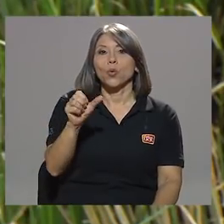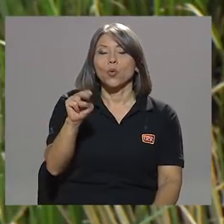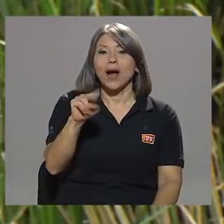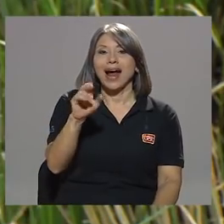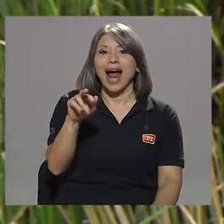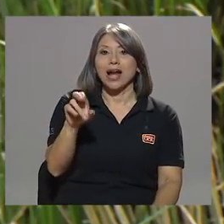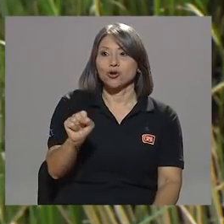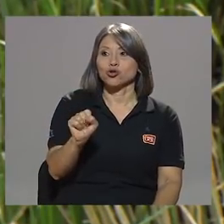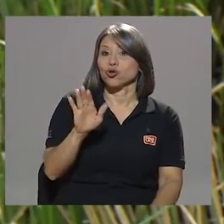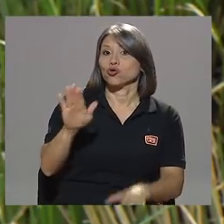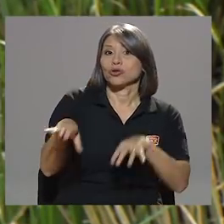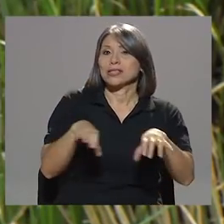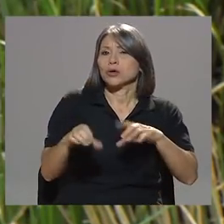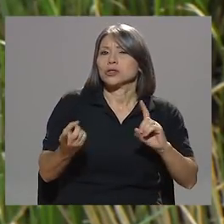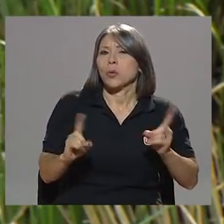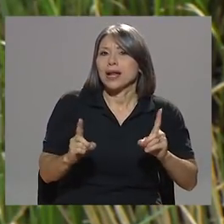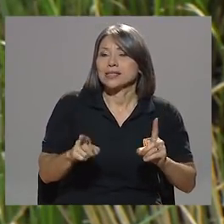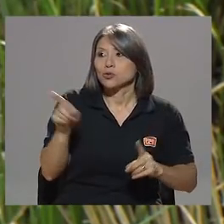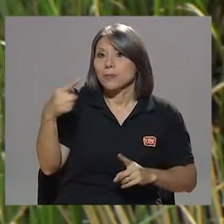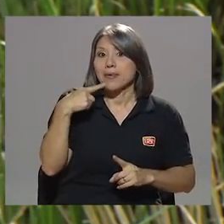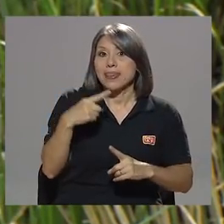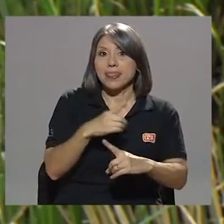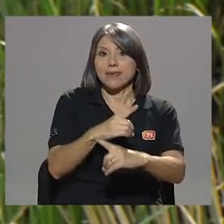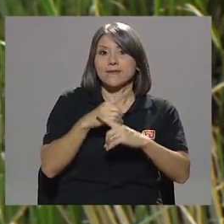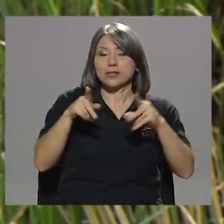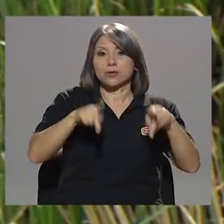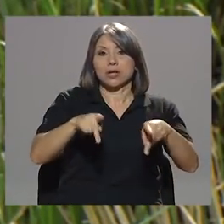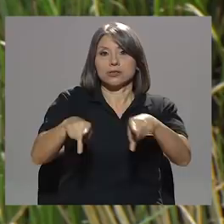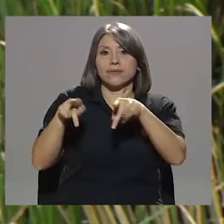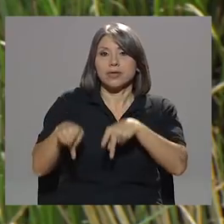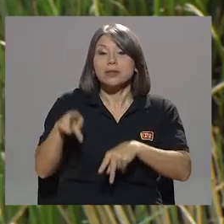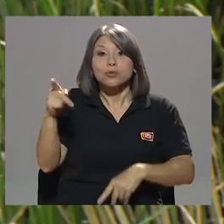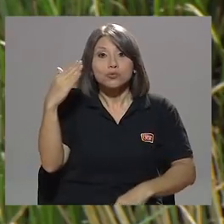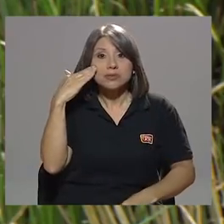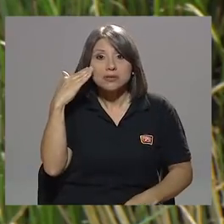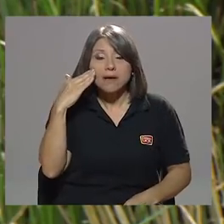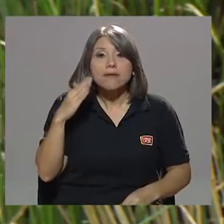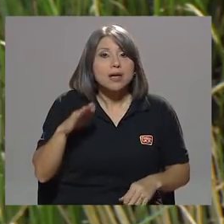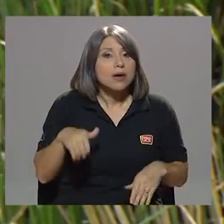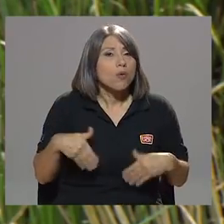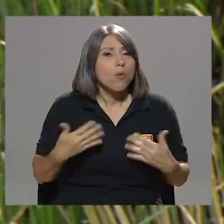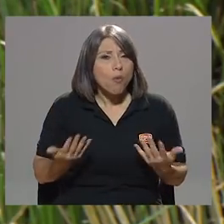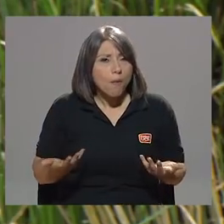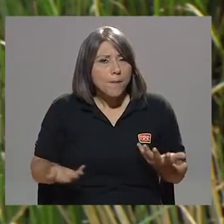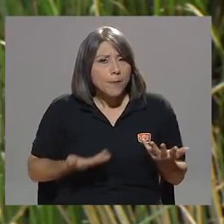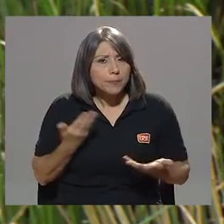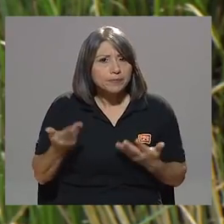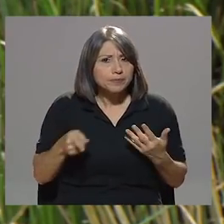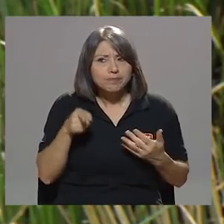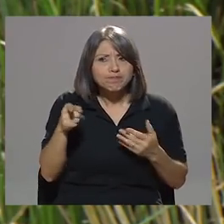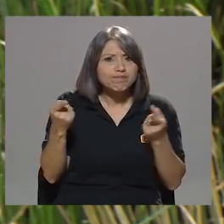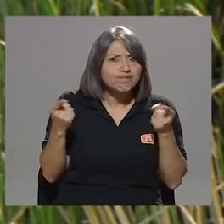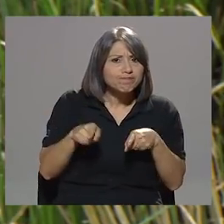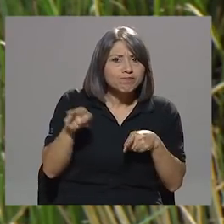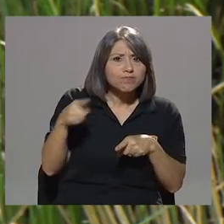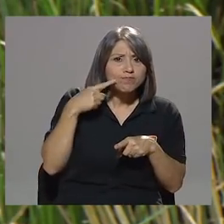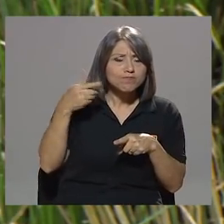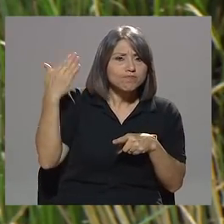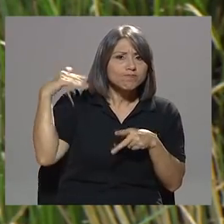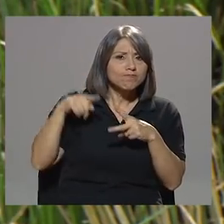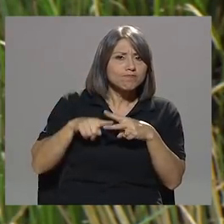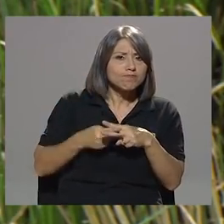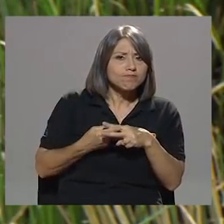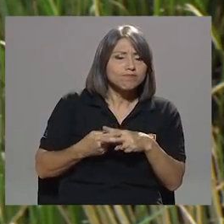¿cuáles han sido sus acciones? Ahora me hablaba de Defensoría de los Habitantes. ¿Sabe cómo está esa acción que usted inició